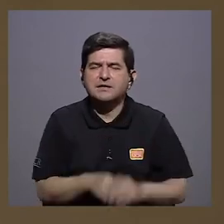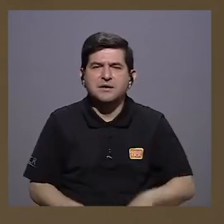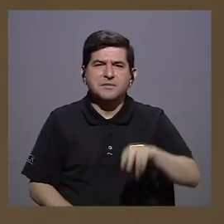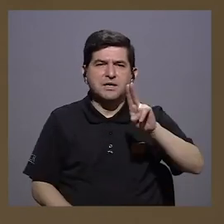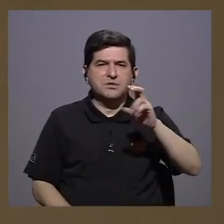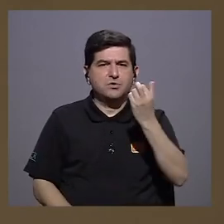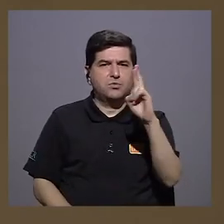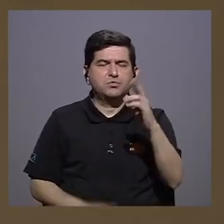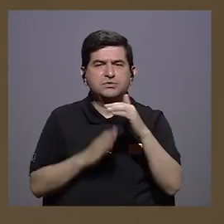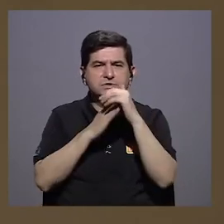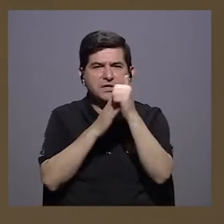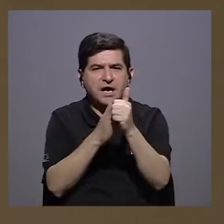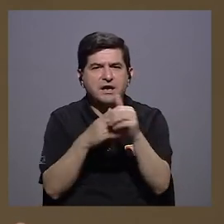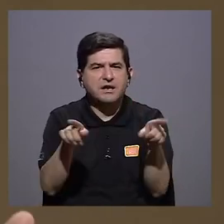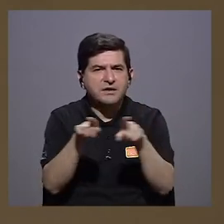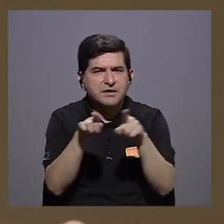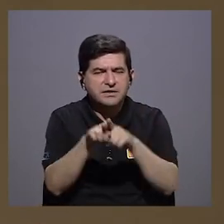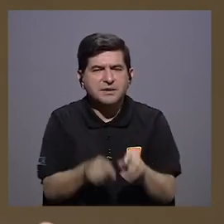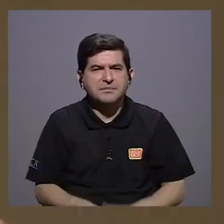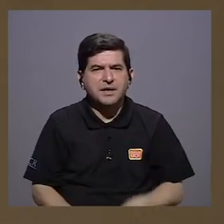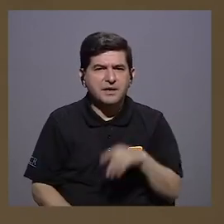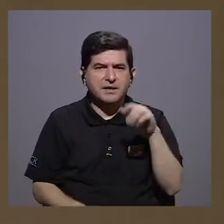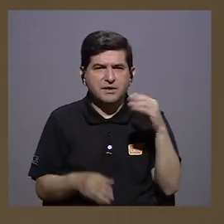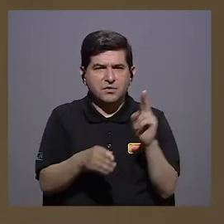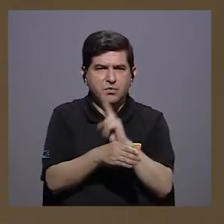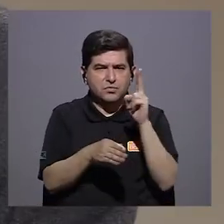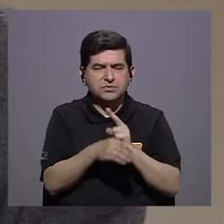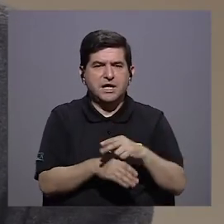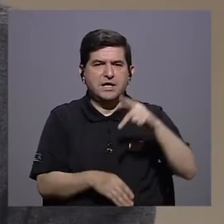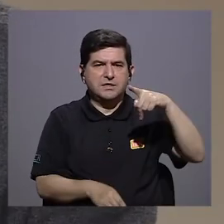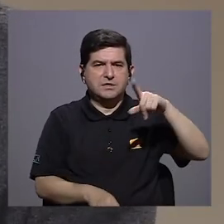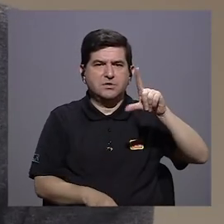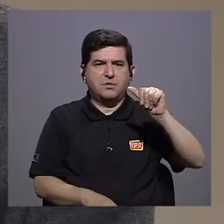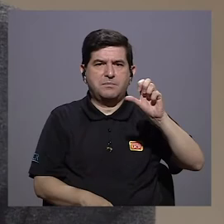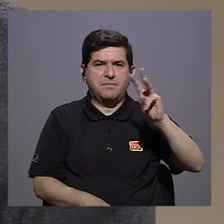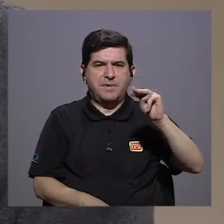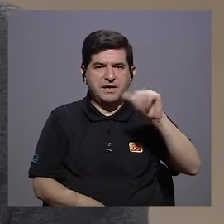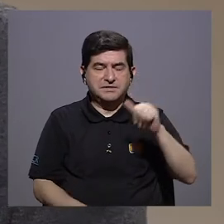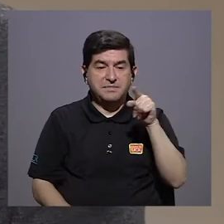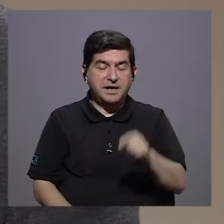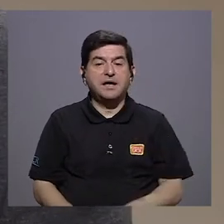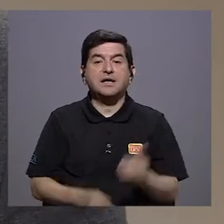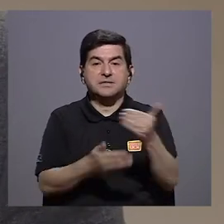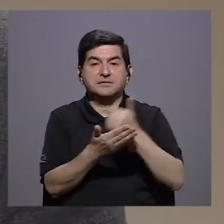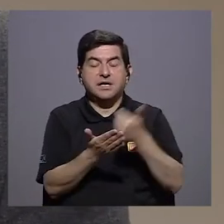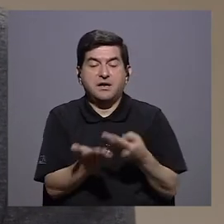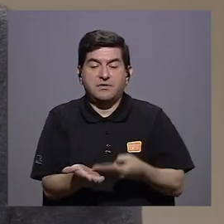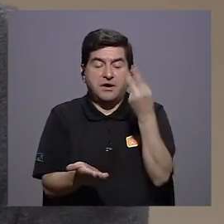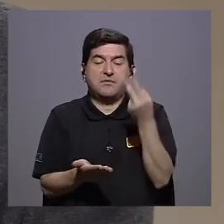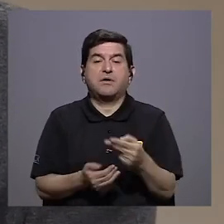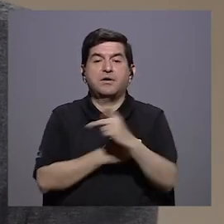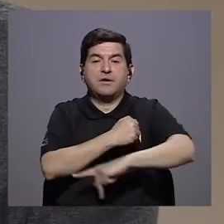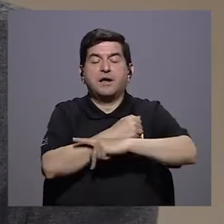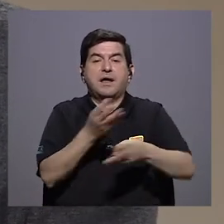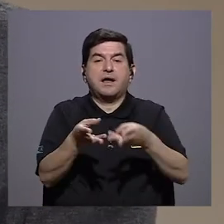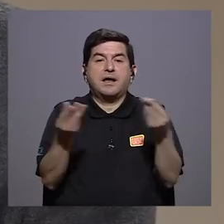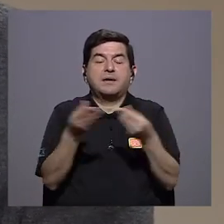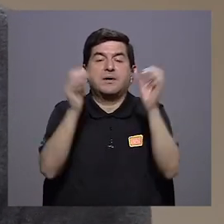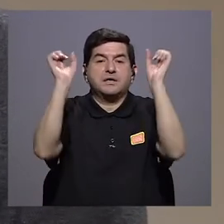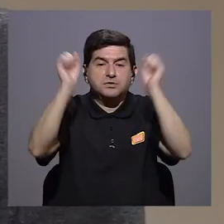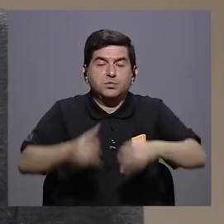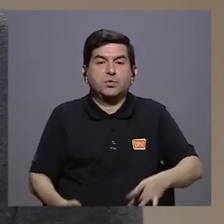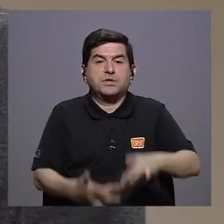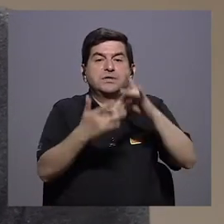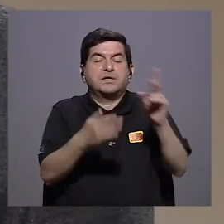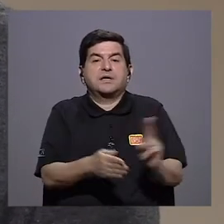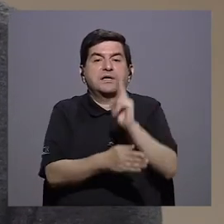Universidad de Costa Rica es líder, que es el plasma. Claro. Eso es un recurso muy valioso que el país está produciendo porque esto